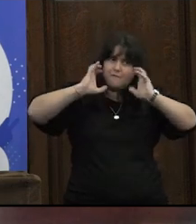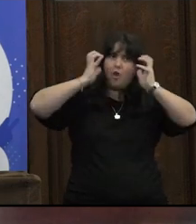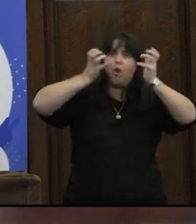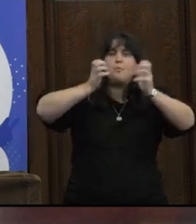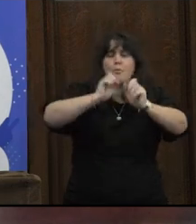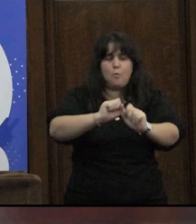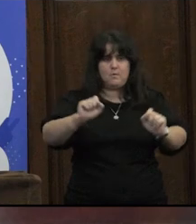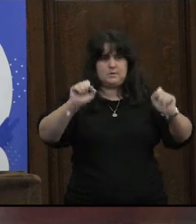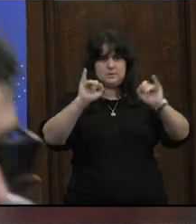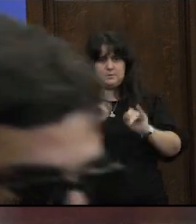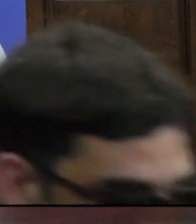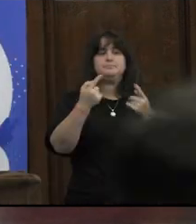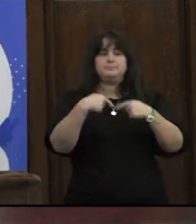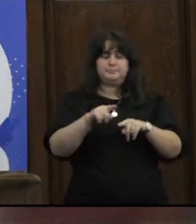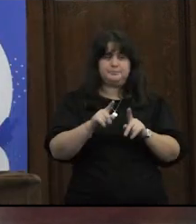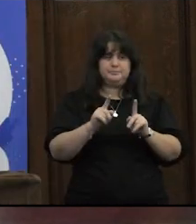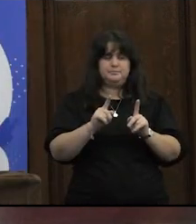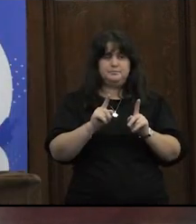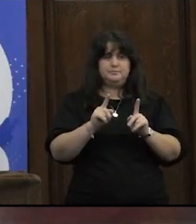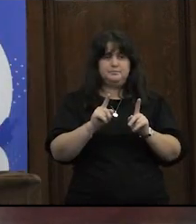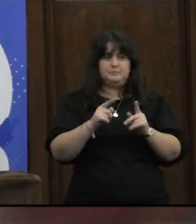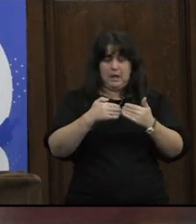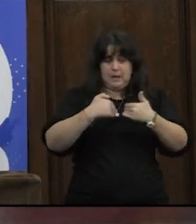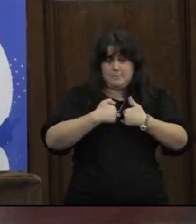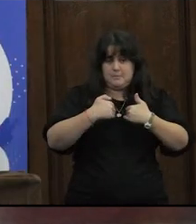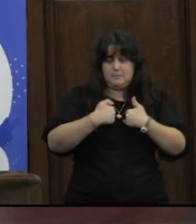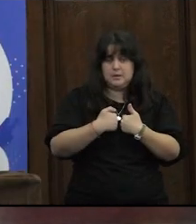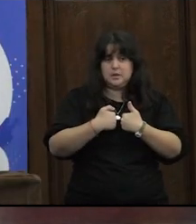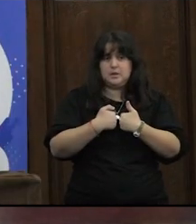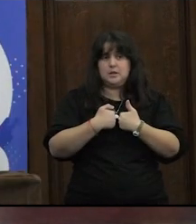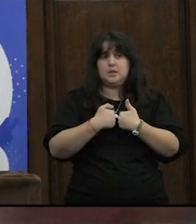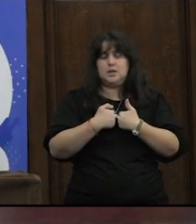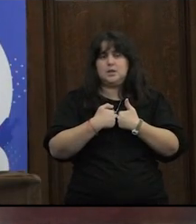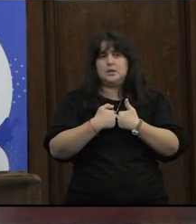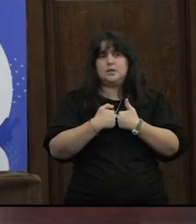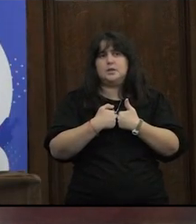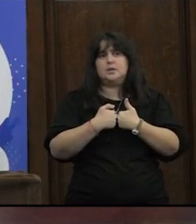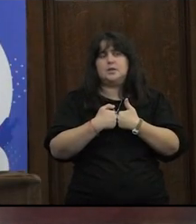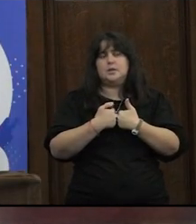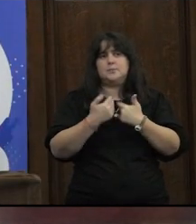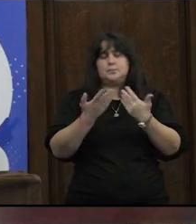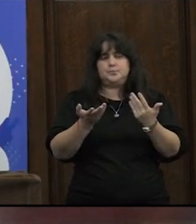de la violencia pero para mí el punto es